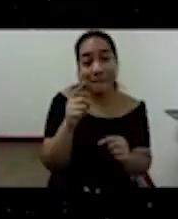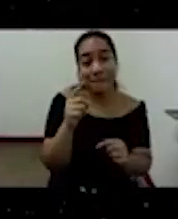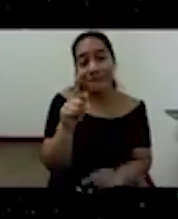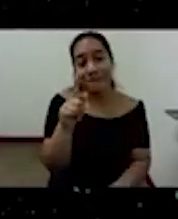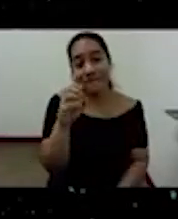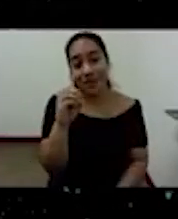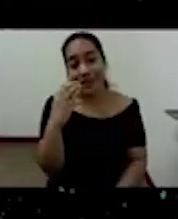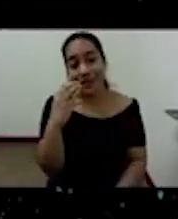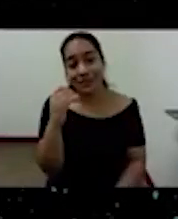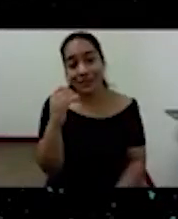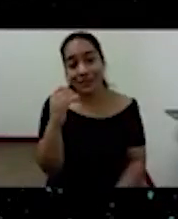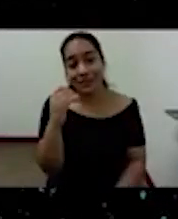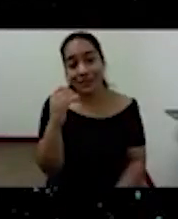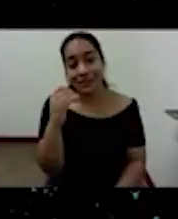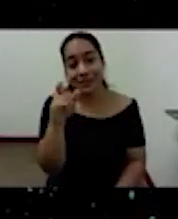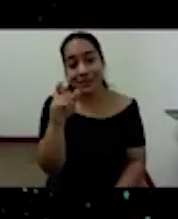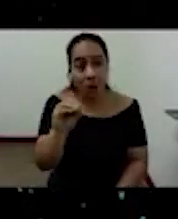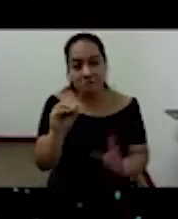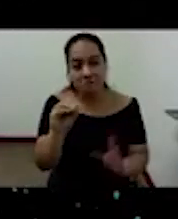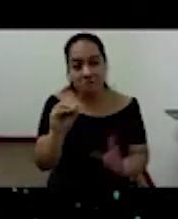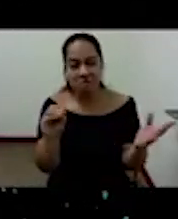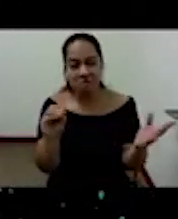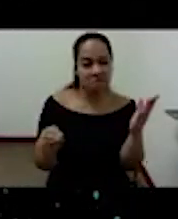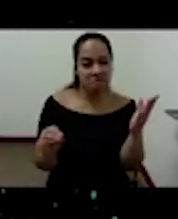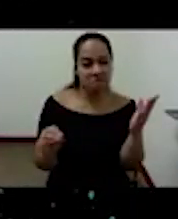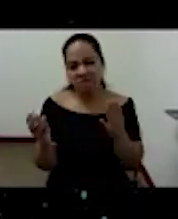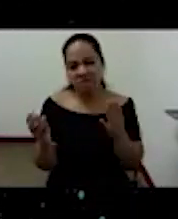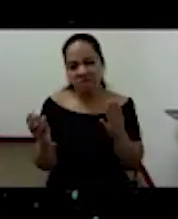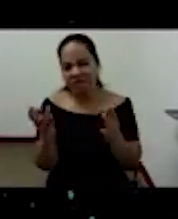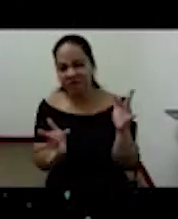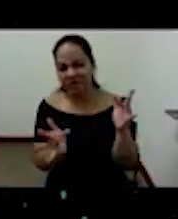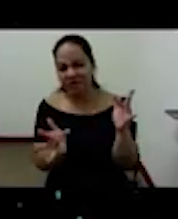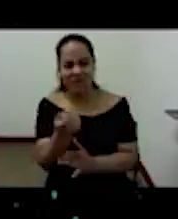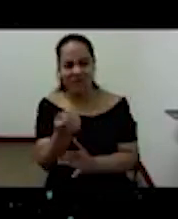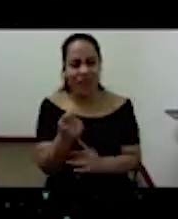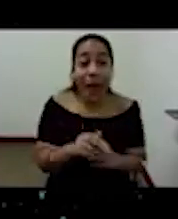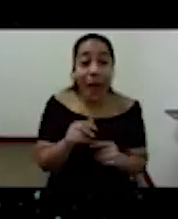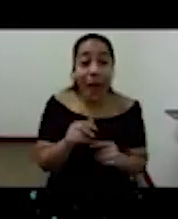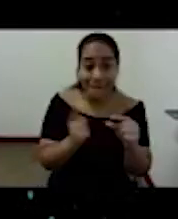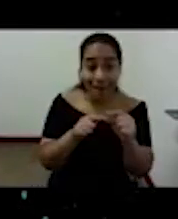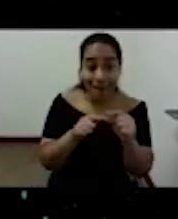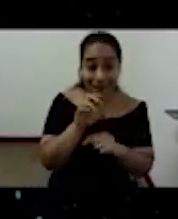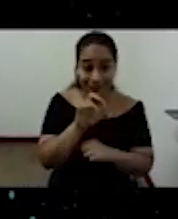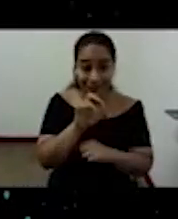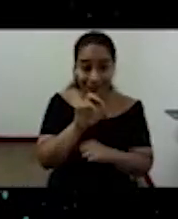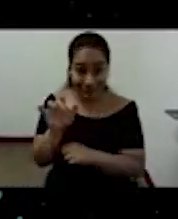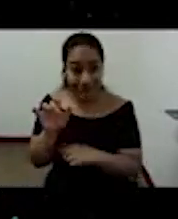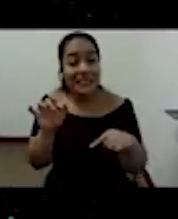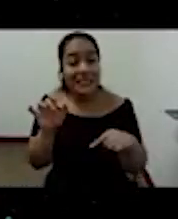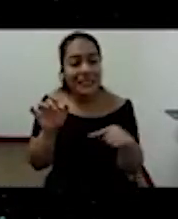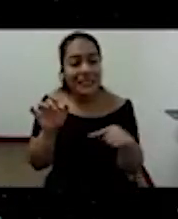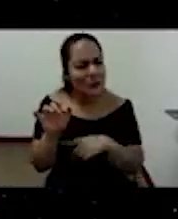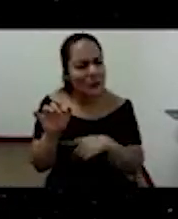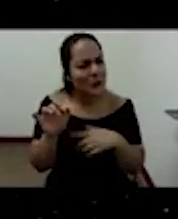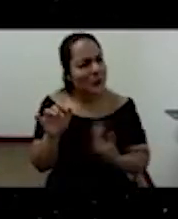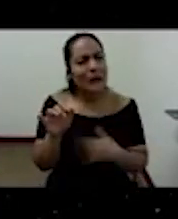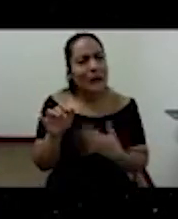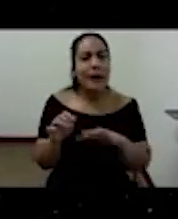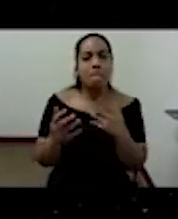suena el fascismo ha sido la